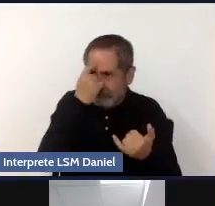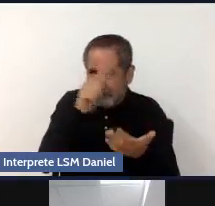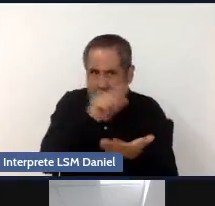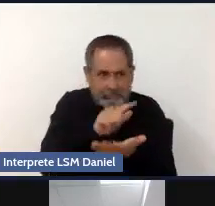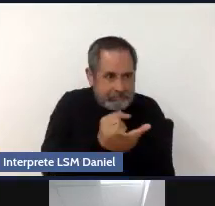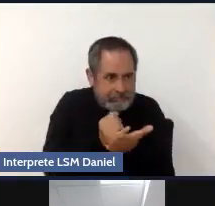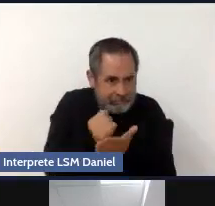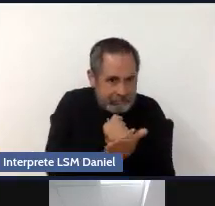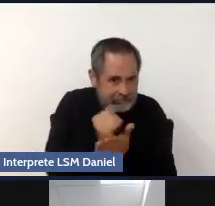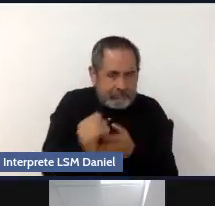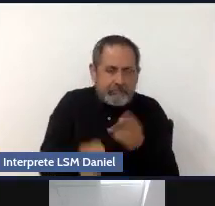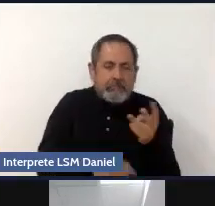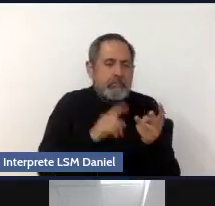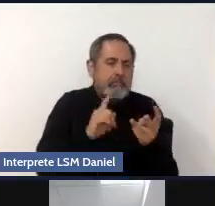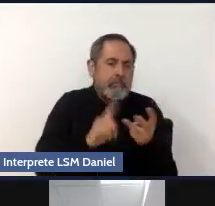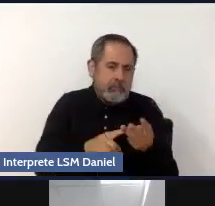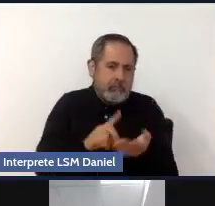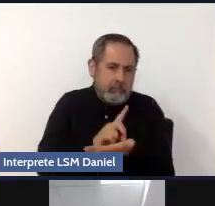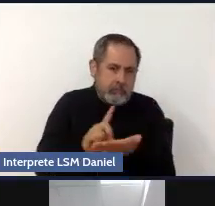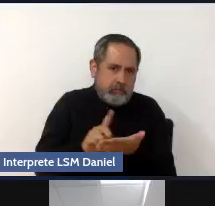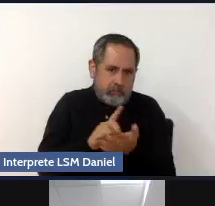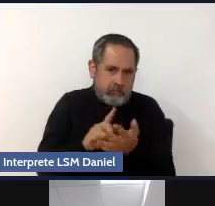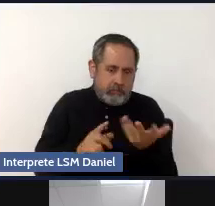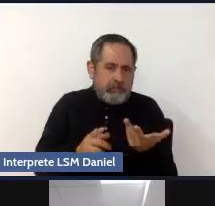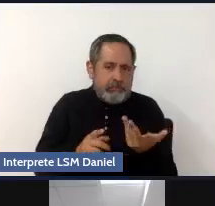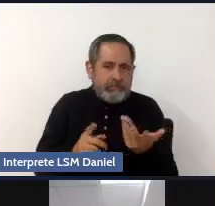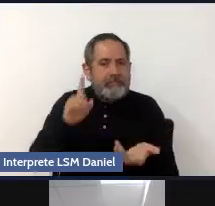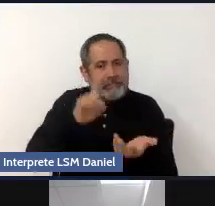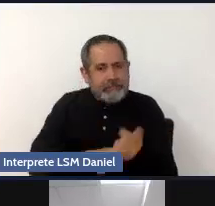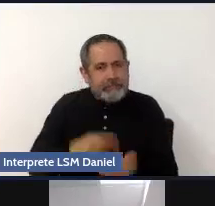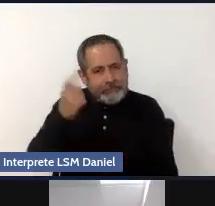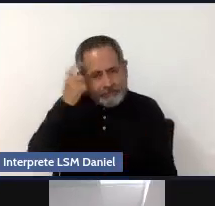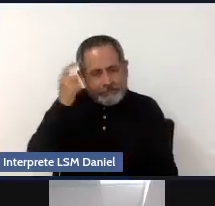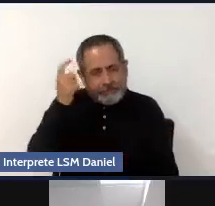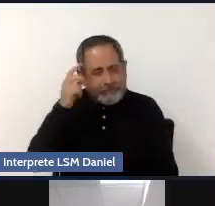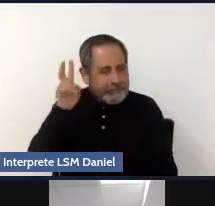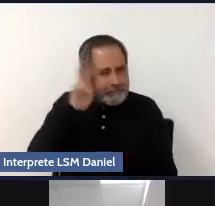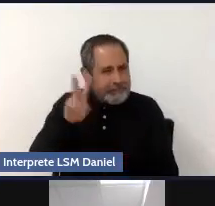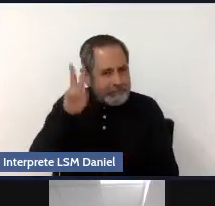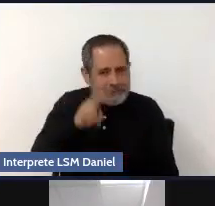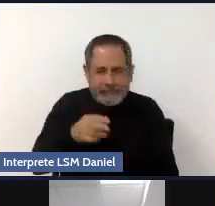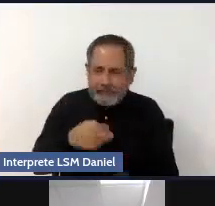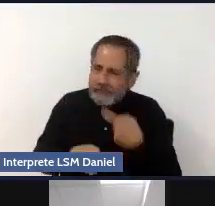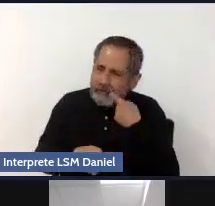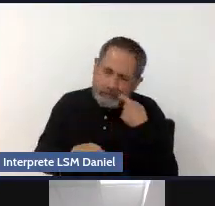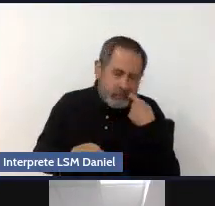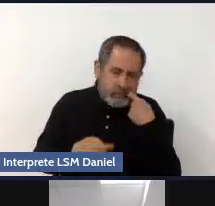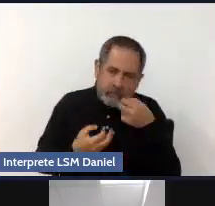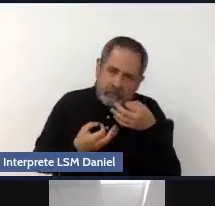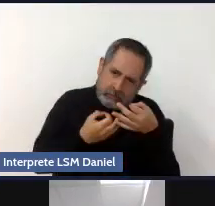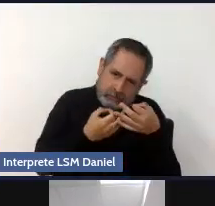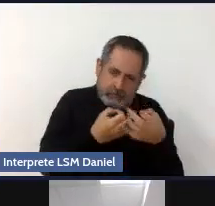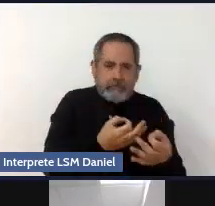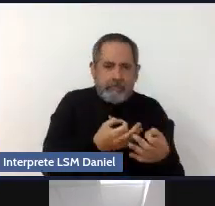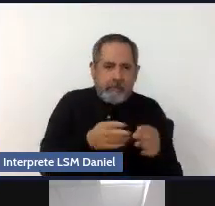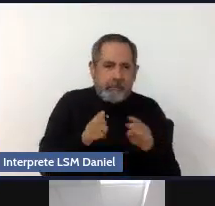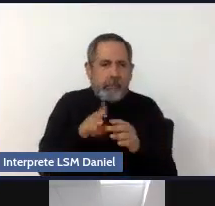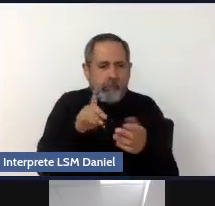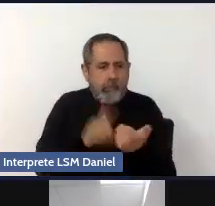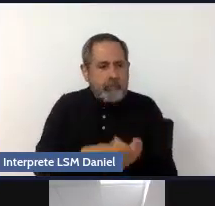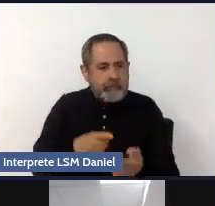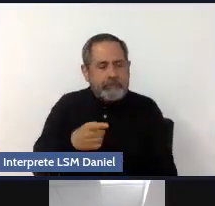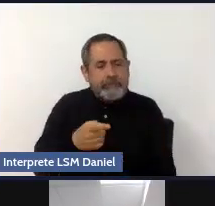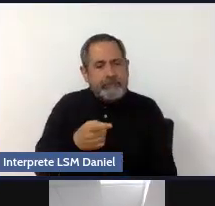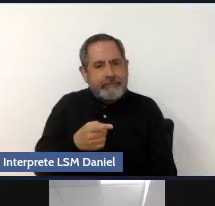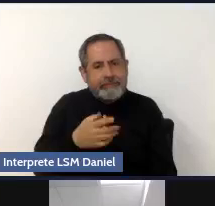está cómo va mostrándose, vamos, estos cambios en nuestro sistema nervioso.